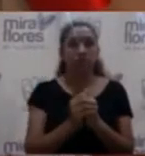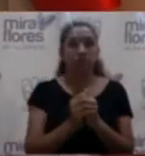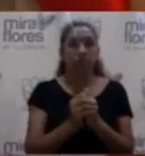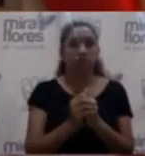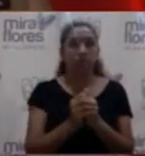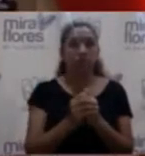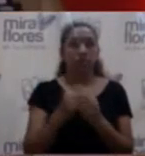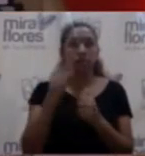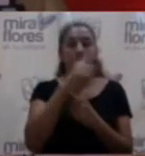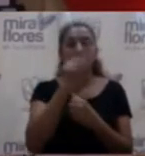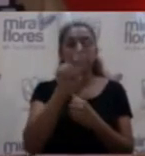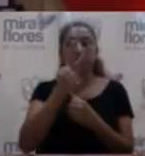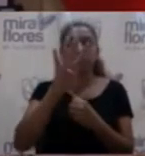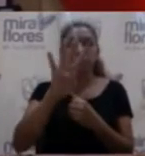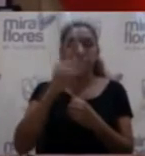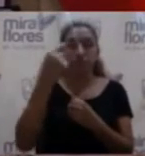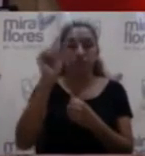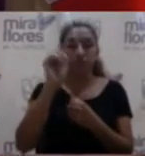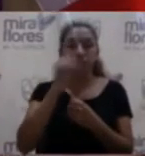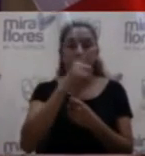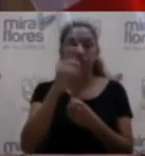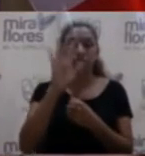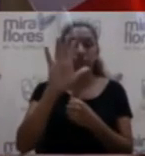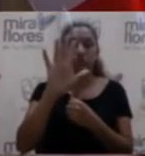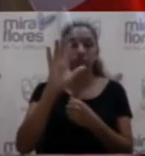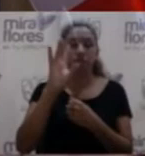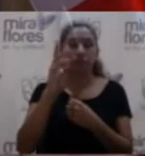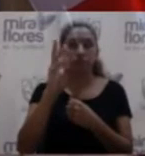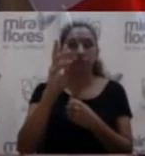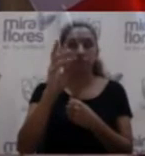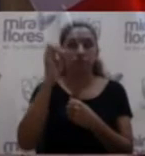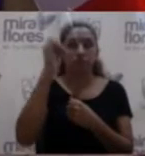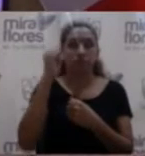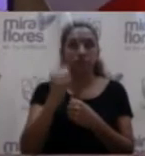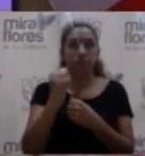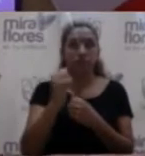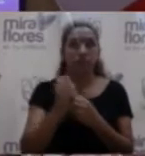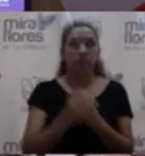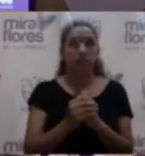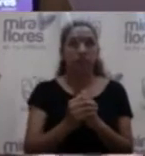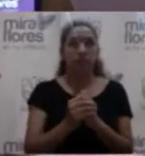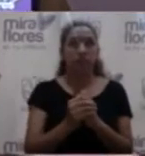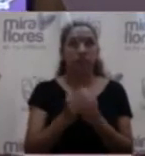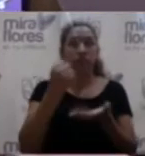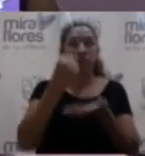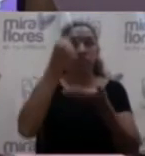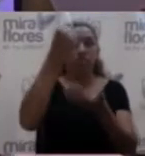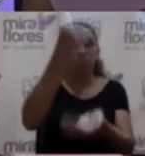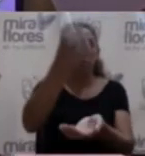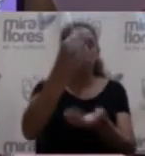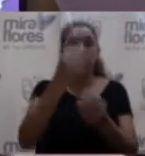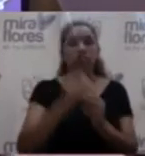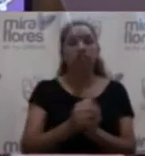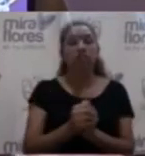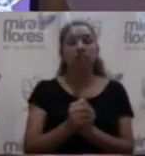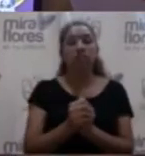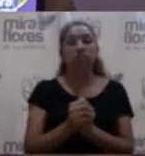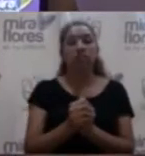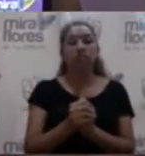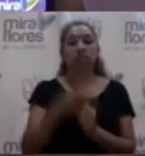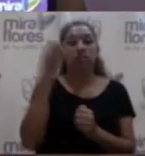por 124.156.260 soles. Entonces, donaciones y transferencias por